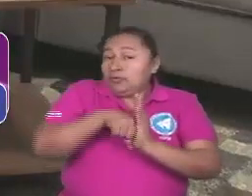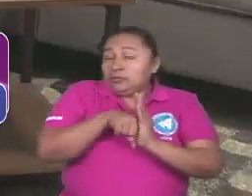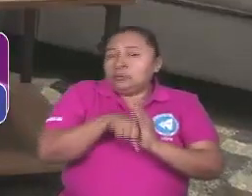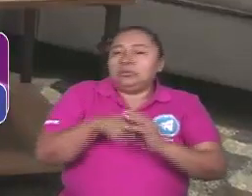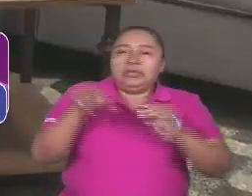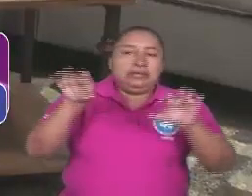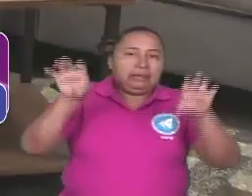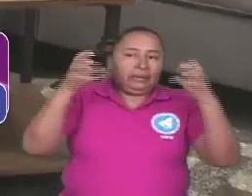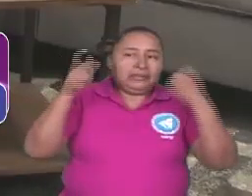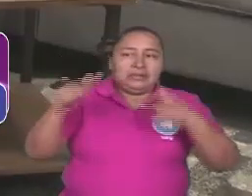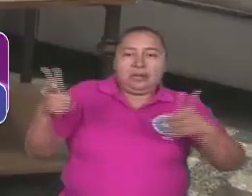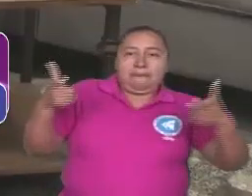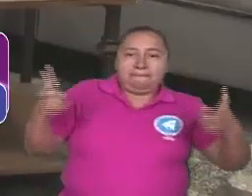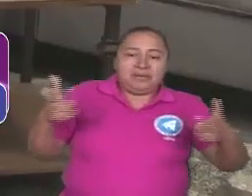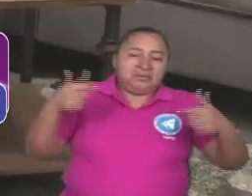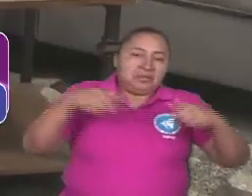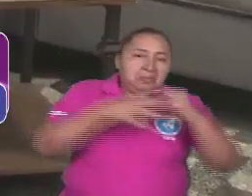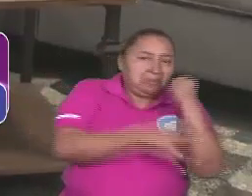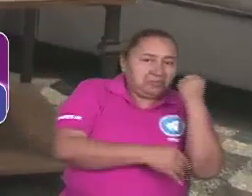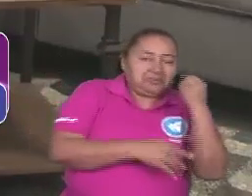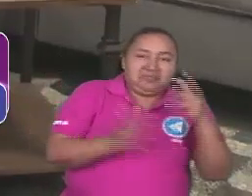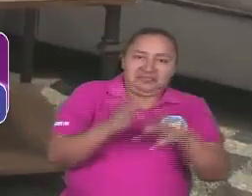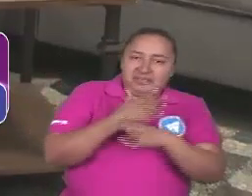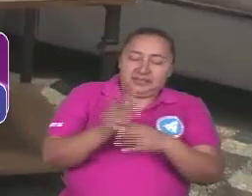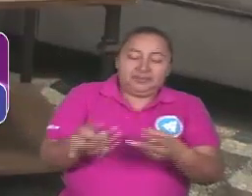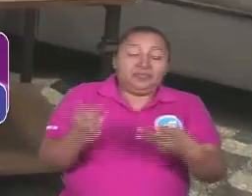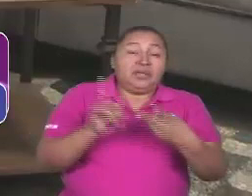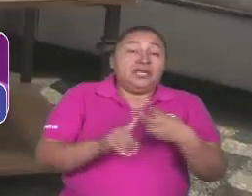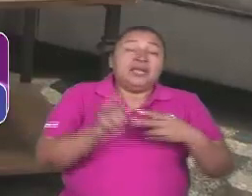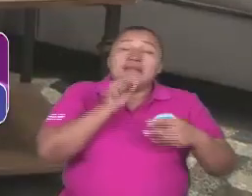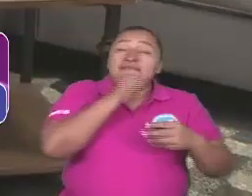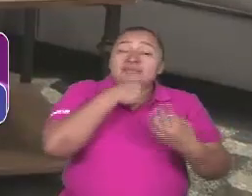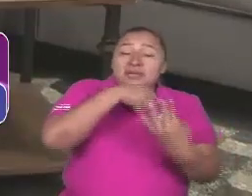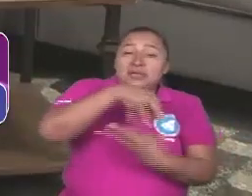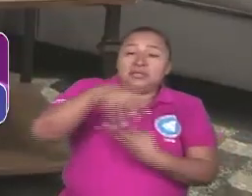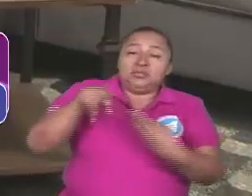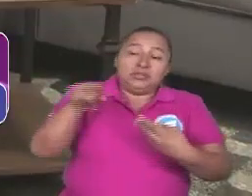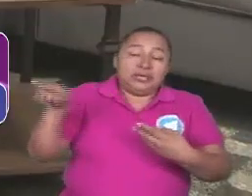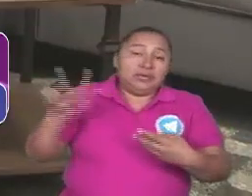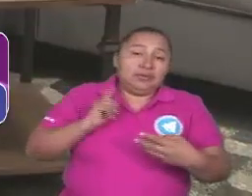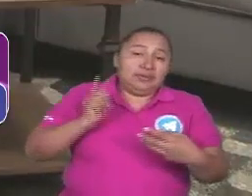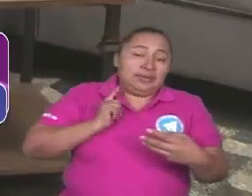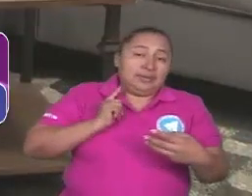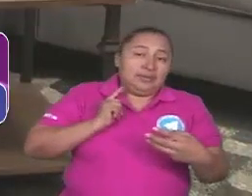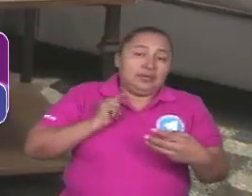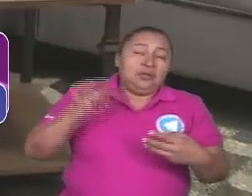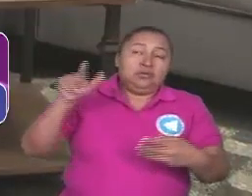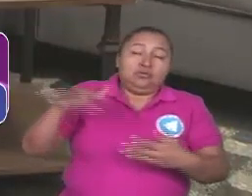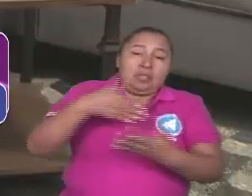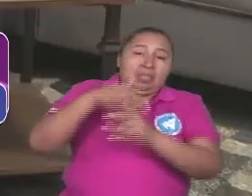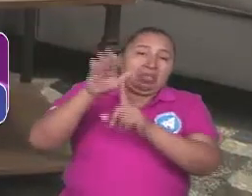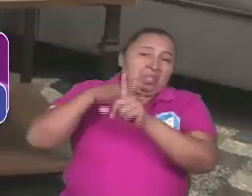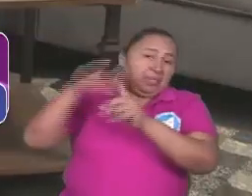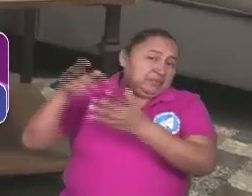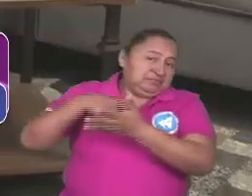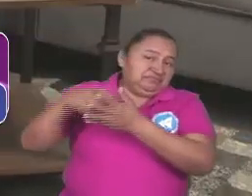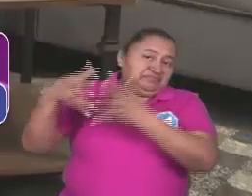clase. Y la vieja relación que ellos han tenido con el imperialismo,